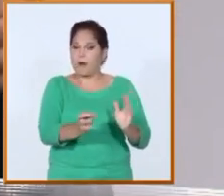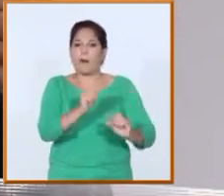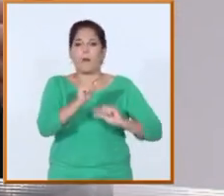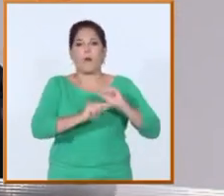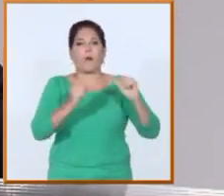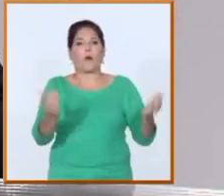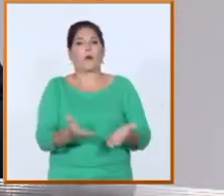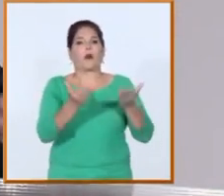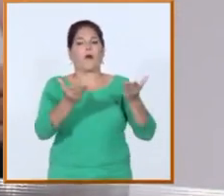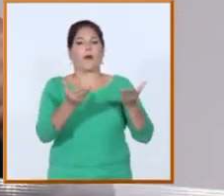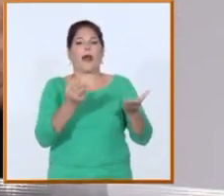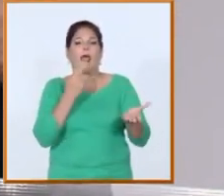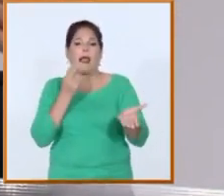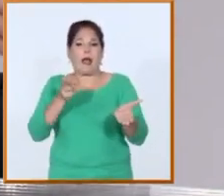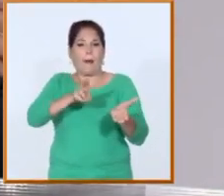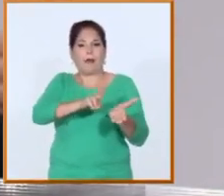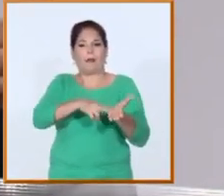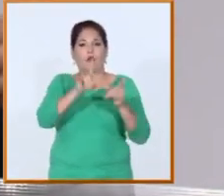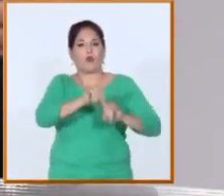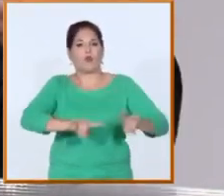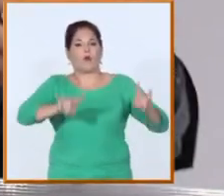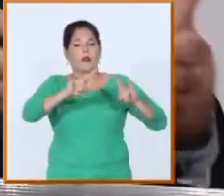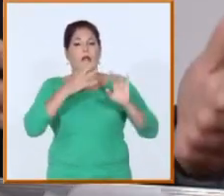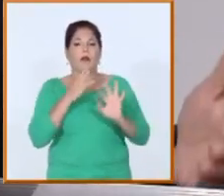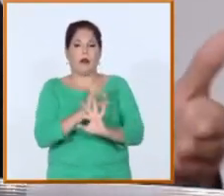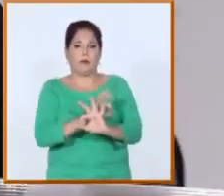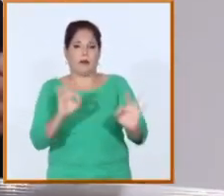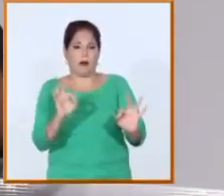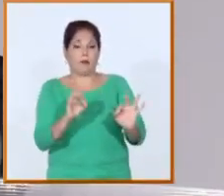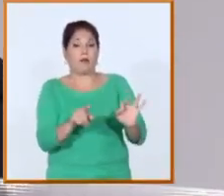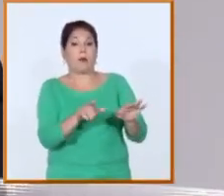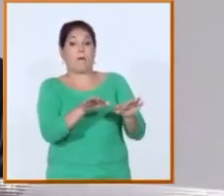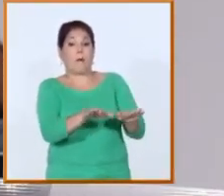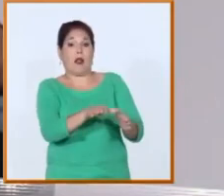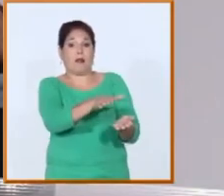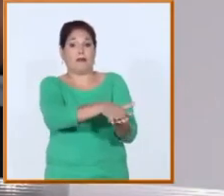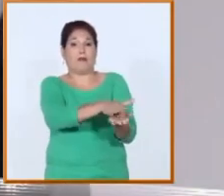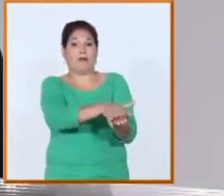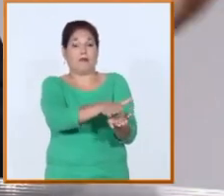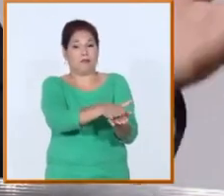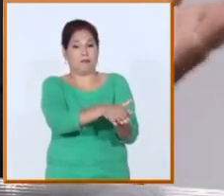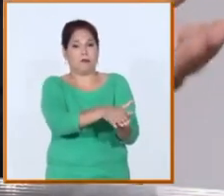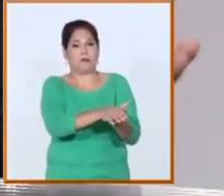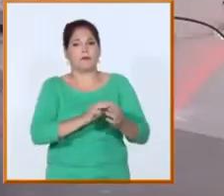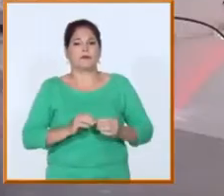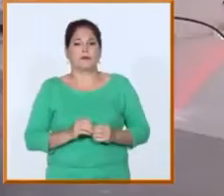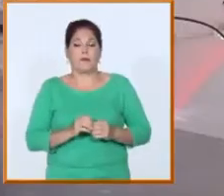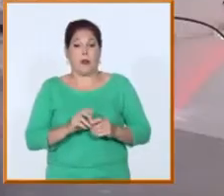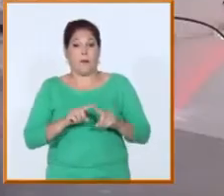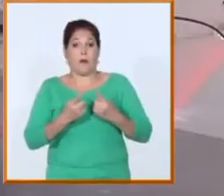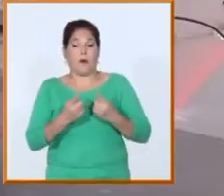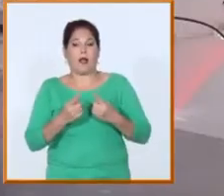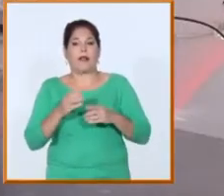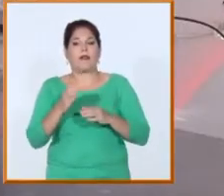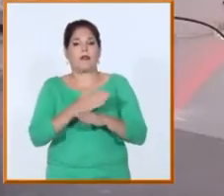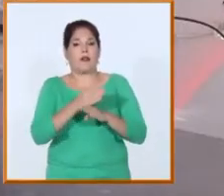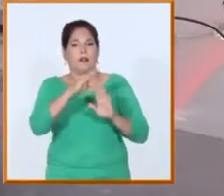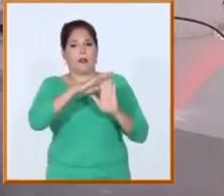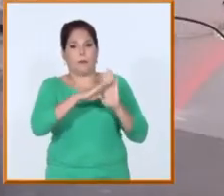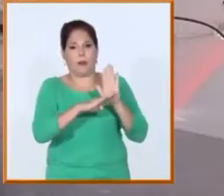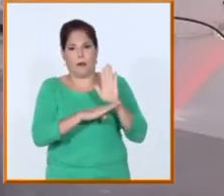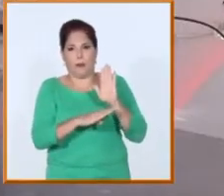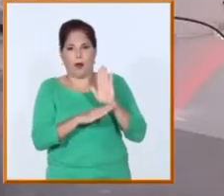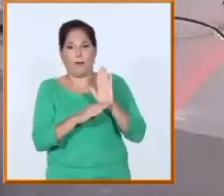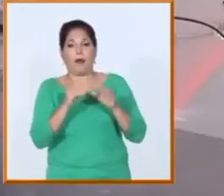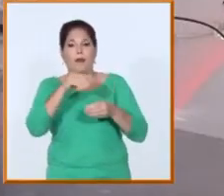los procesos de acreditación, de acreditación de calidad que habían estado detenidos muchos de ellos, de acreditación de los diferentes programas académicos